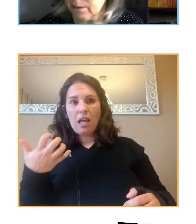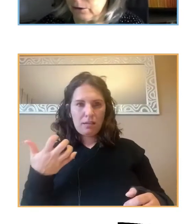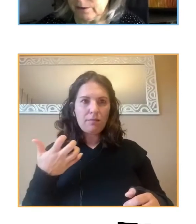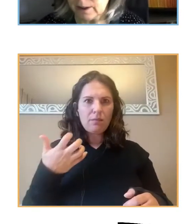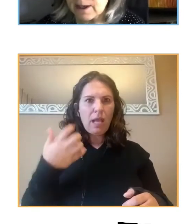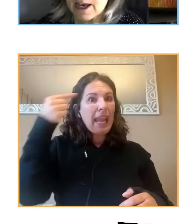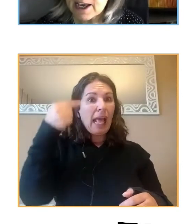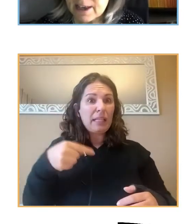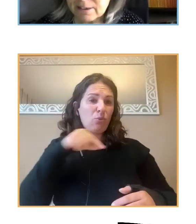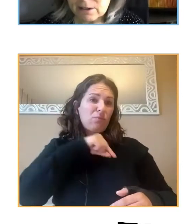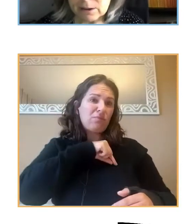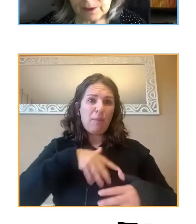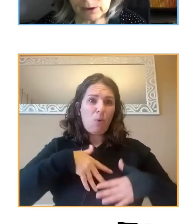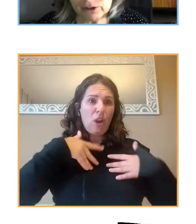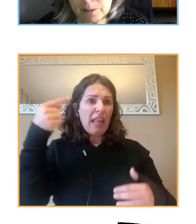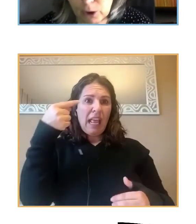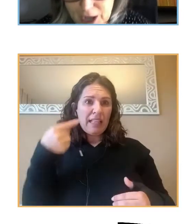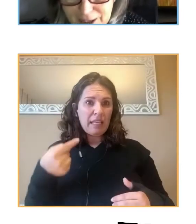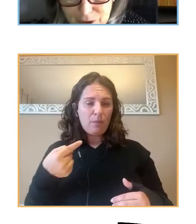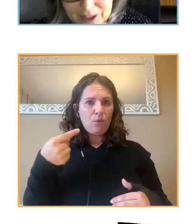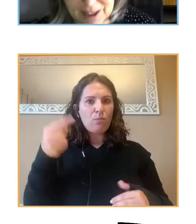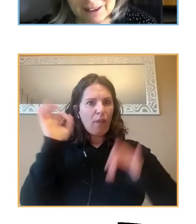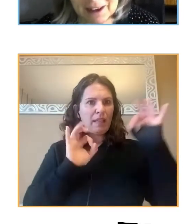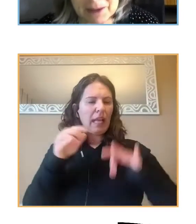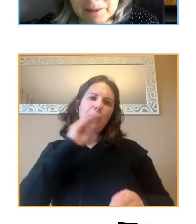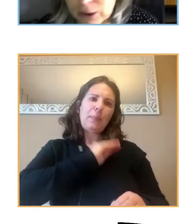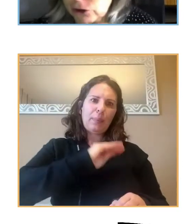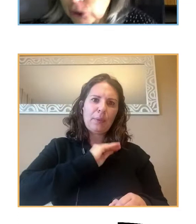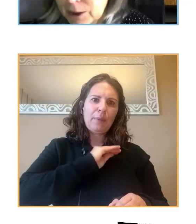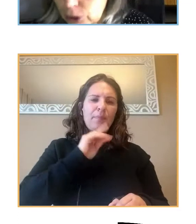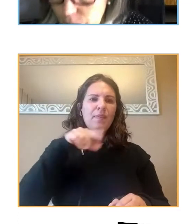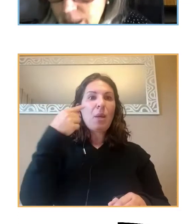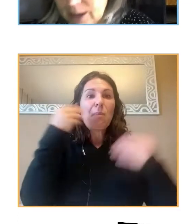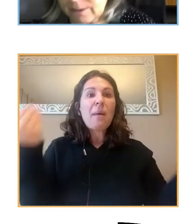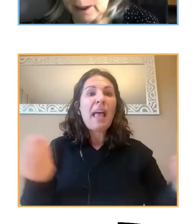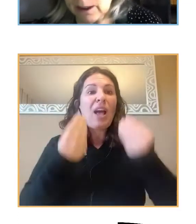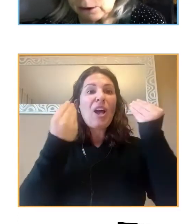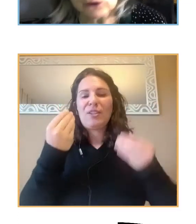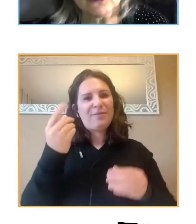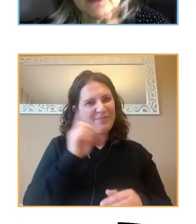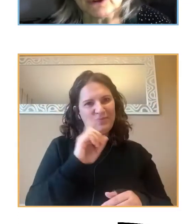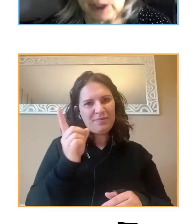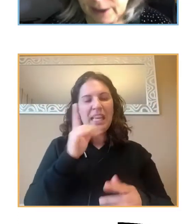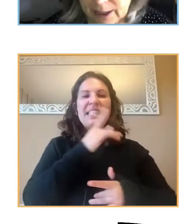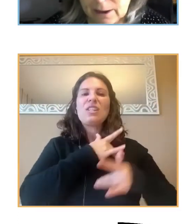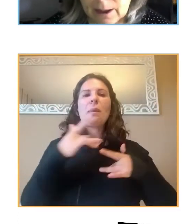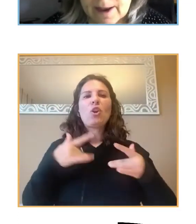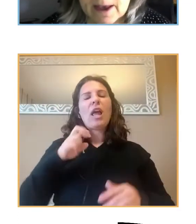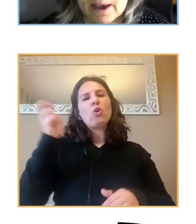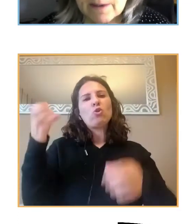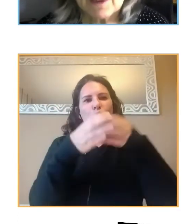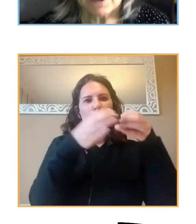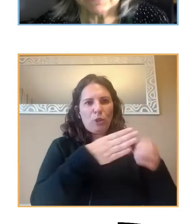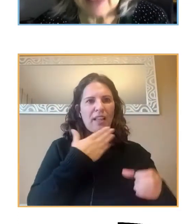negativos. Y esto no es que mejorara con la edad, es que había menos sintomatología en otros grupos de edad.